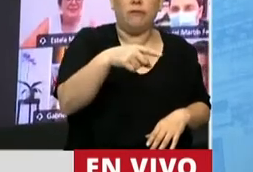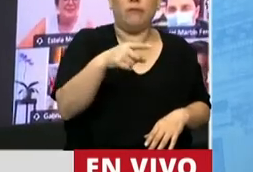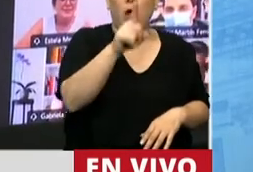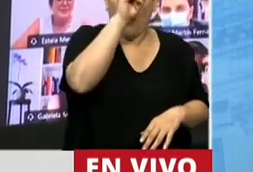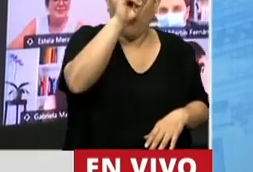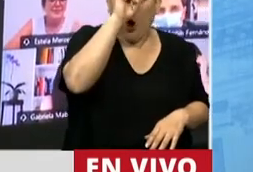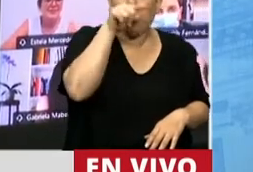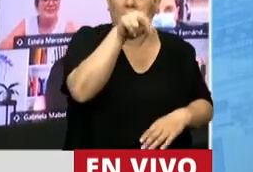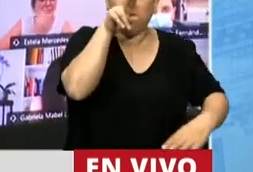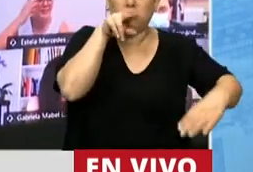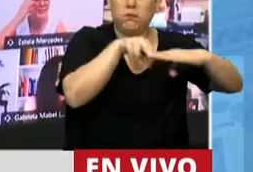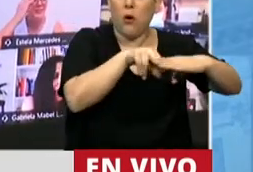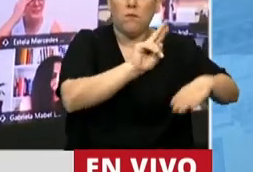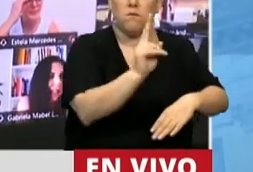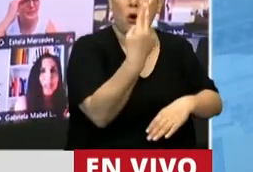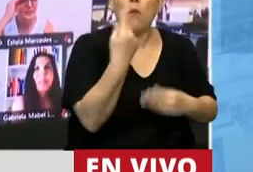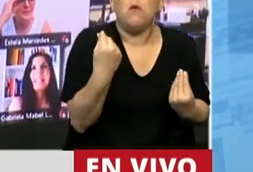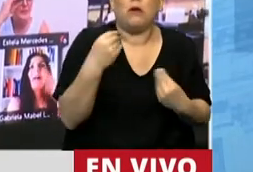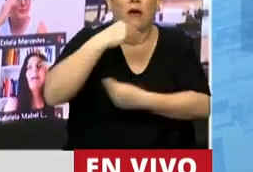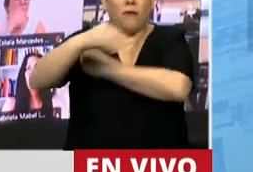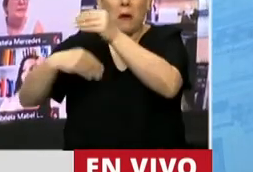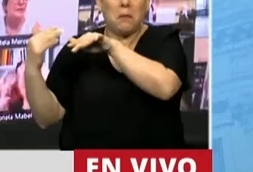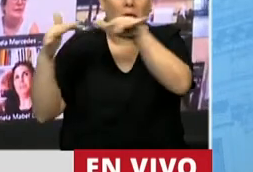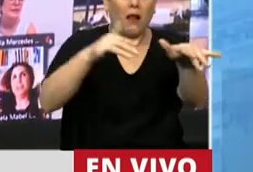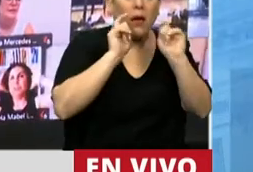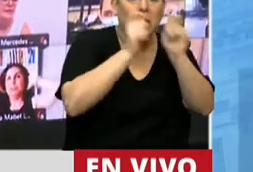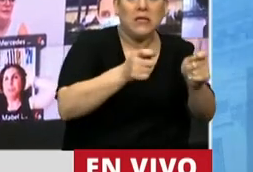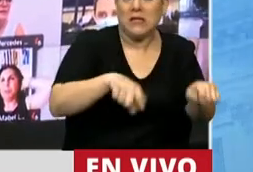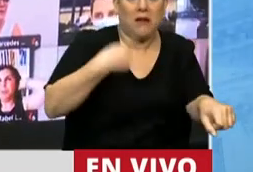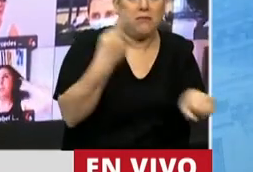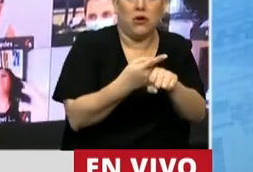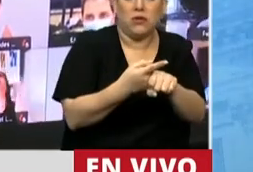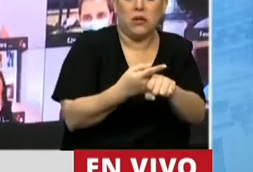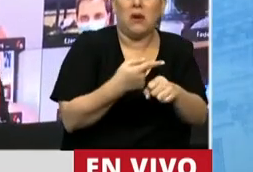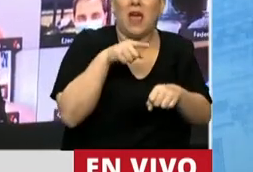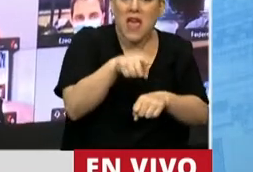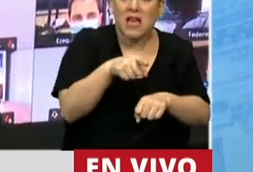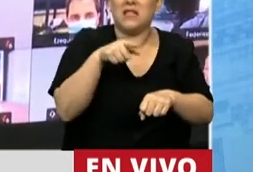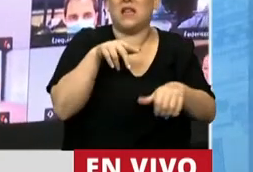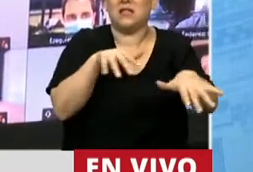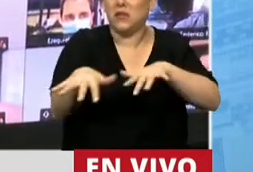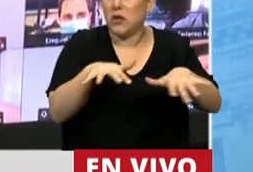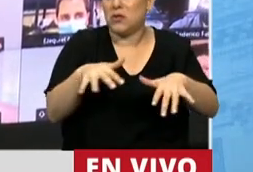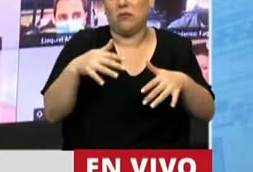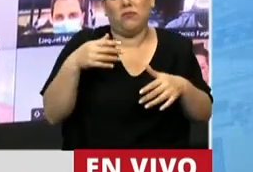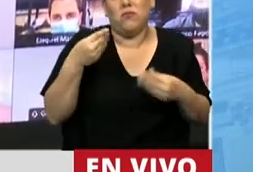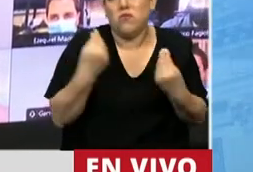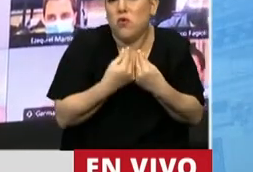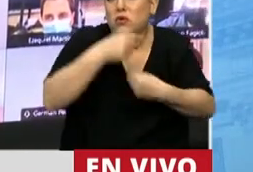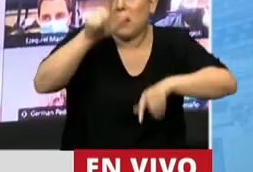en el hospital Perrando en el de julio porque nadie pudo ir a verlo. Esta situación le dio impotencia a miles de compromisos.